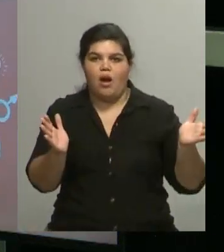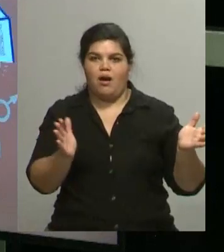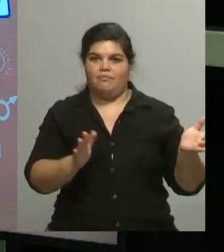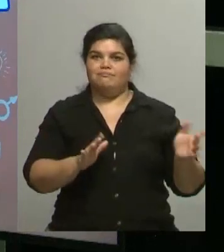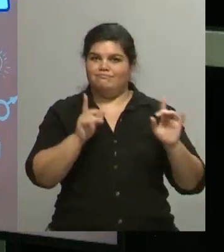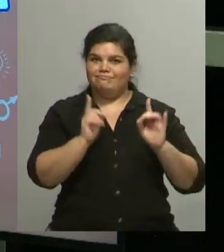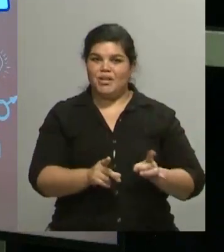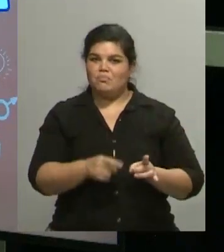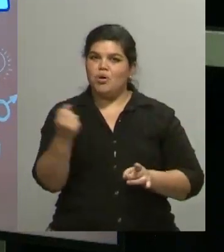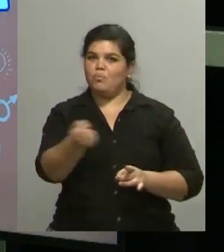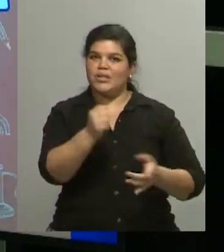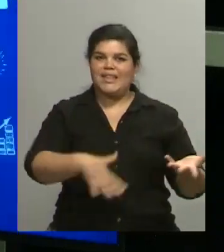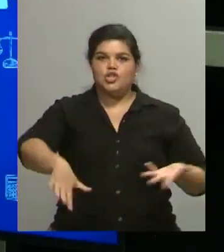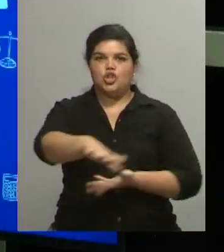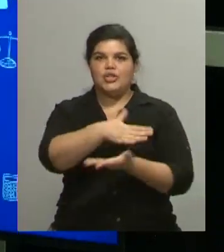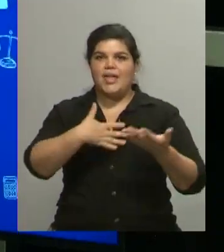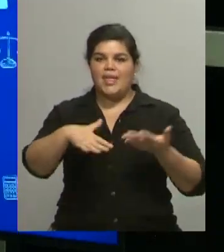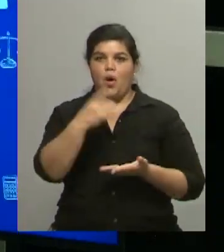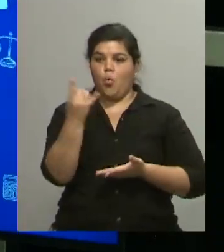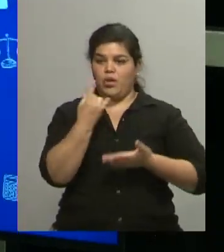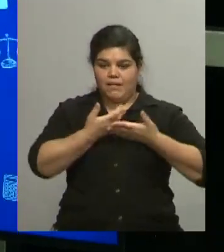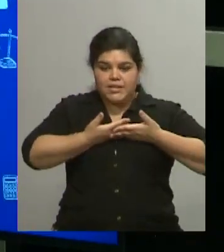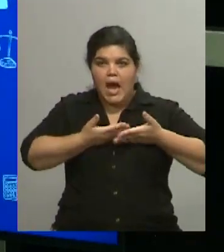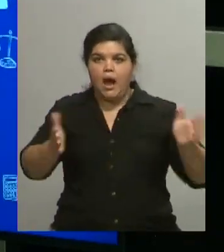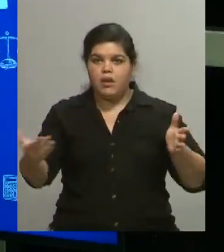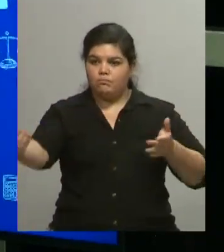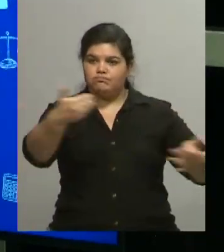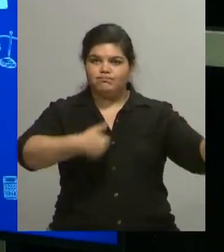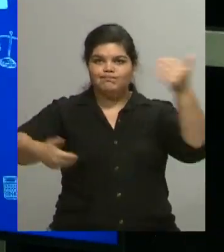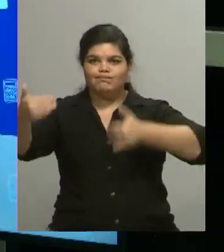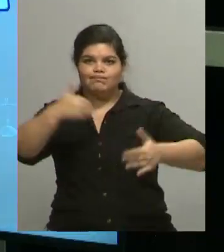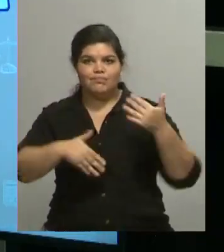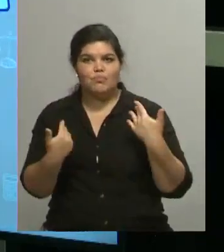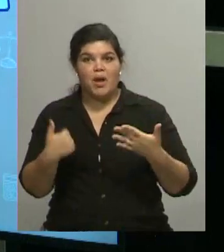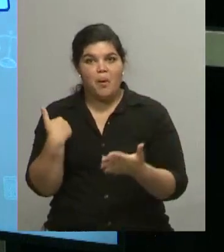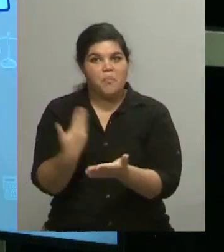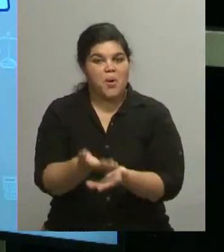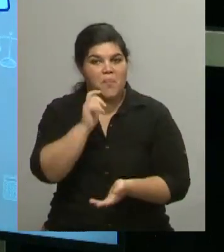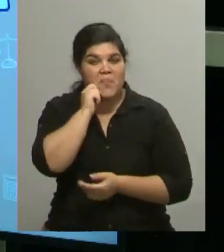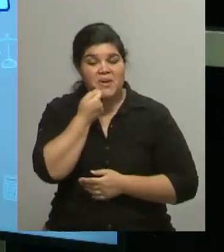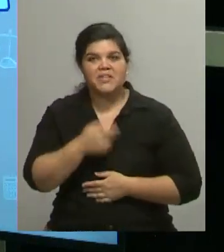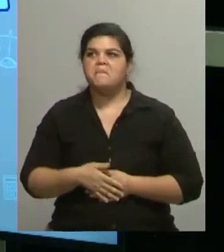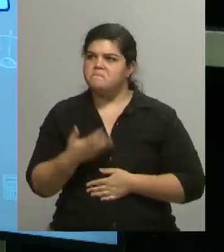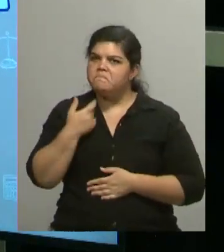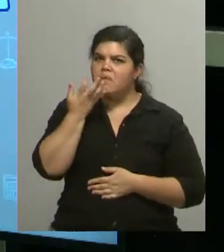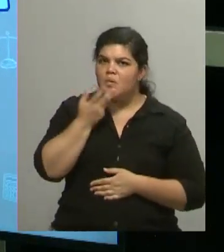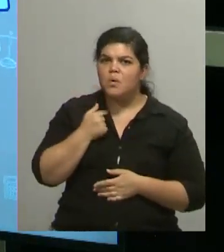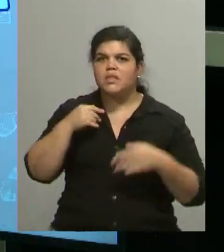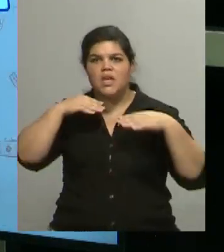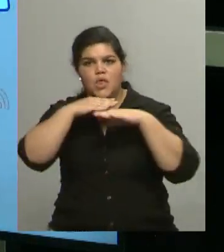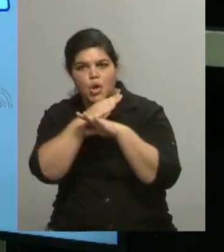sociedad plenamente por parte de la universidad me parece que es sumamente interesante y más teniendo esta propuesta. Me gustó esto de los idiomas, de